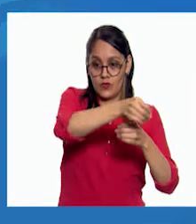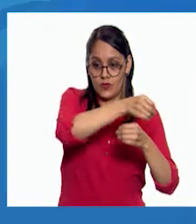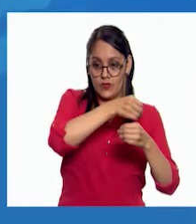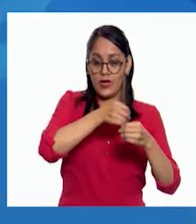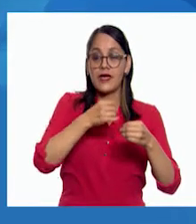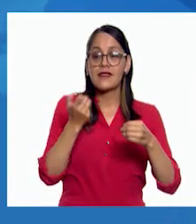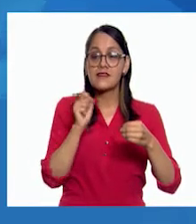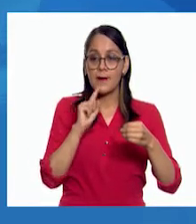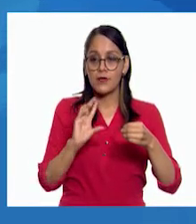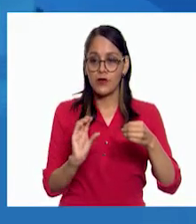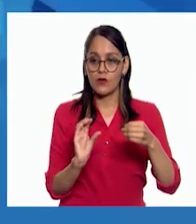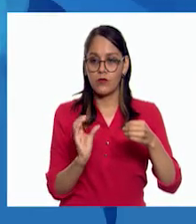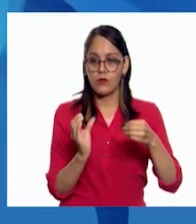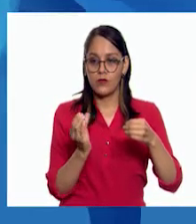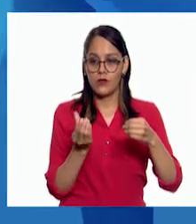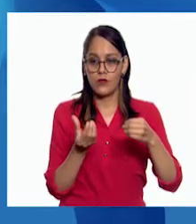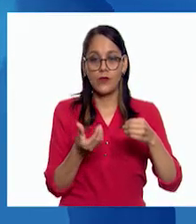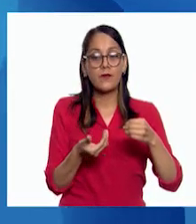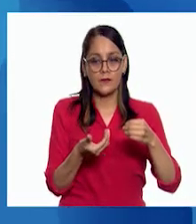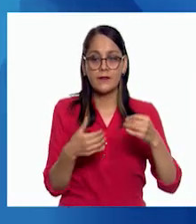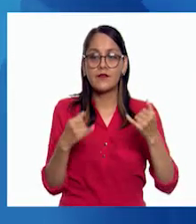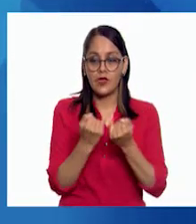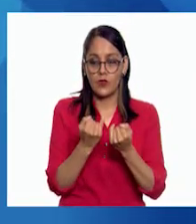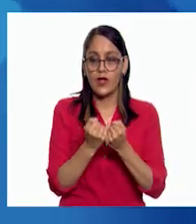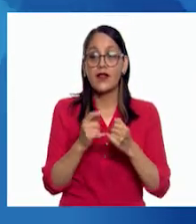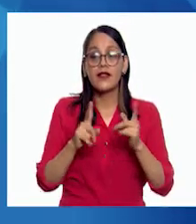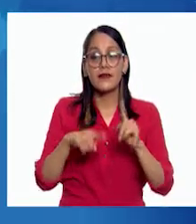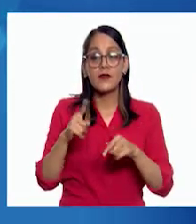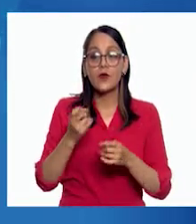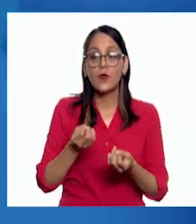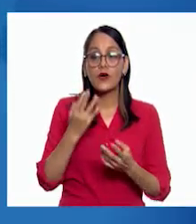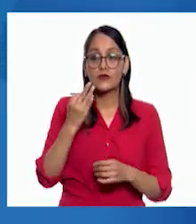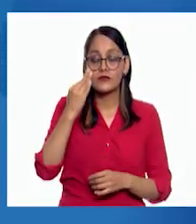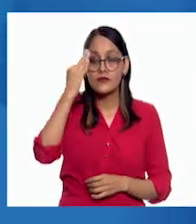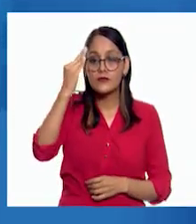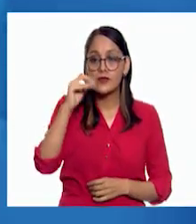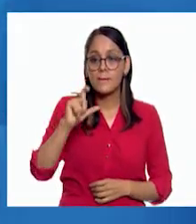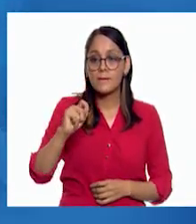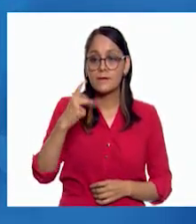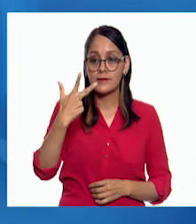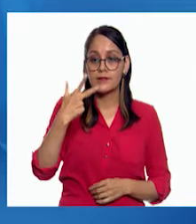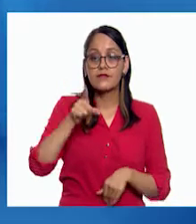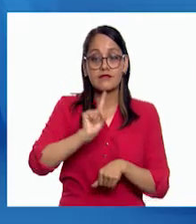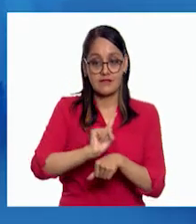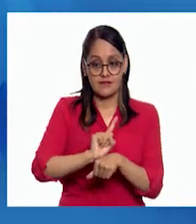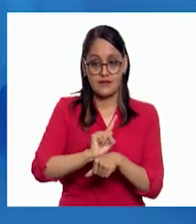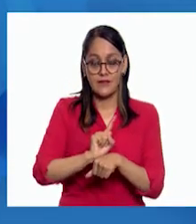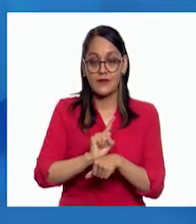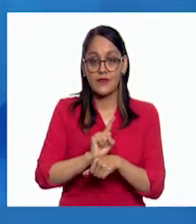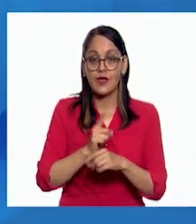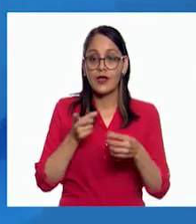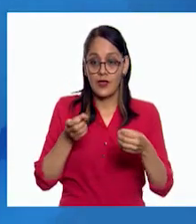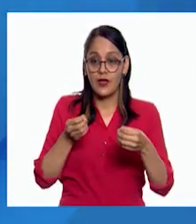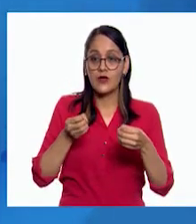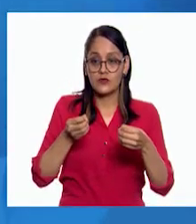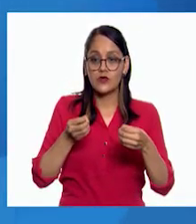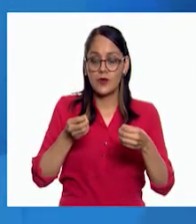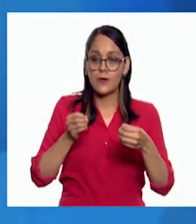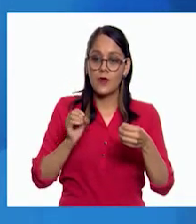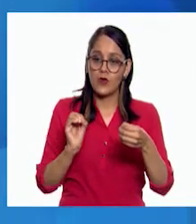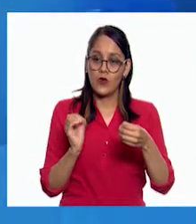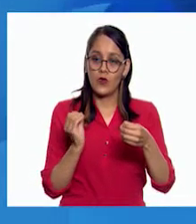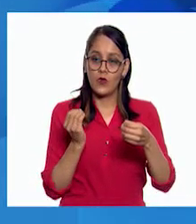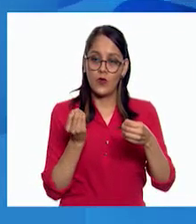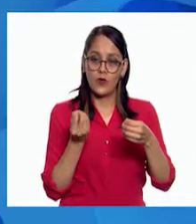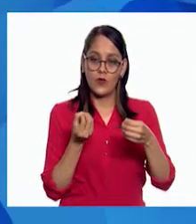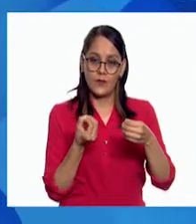gira alrededor de la Tierra. La duración del movimiento es de 28 días. Como tarda en dar una vuelta sobre su eje